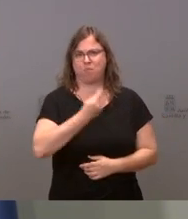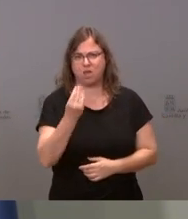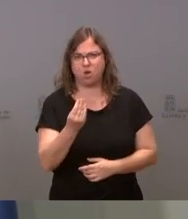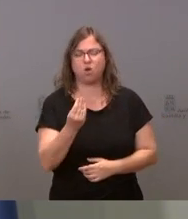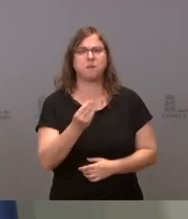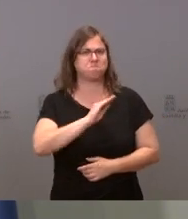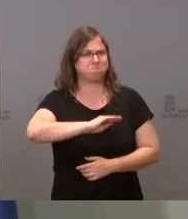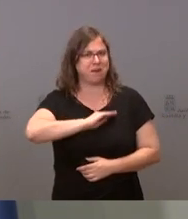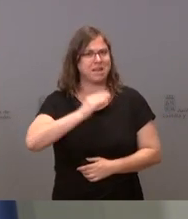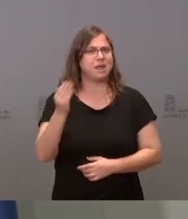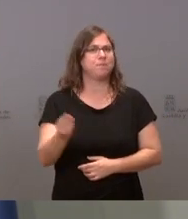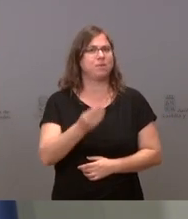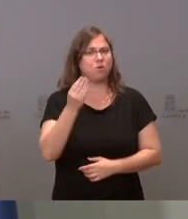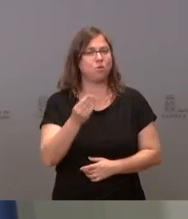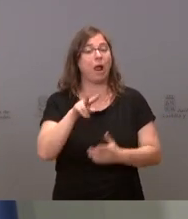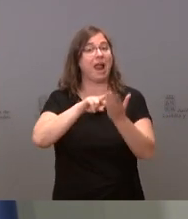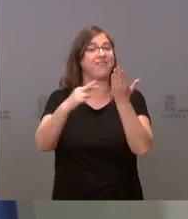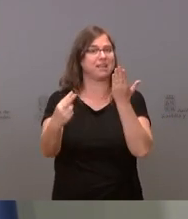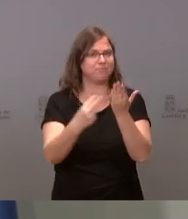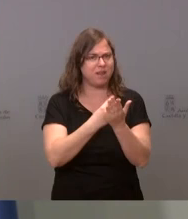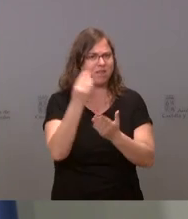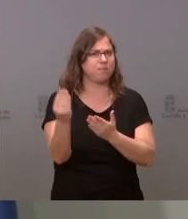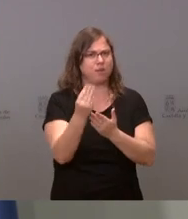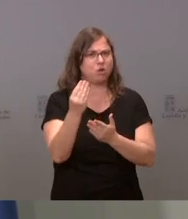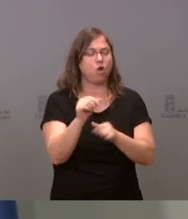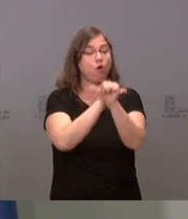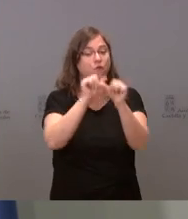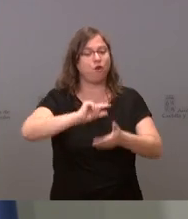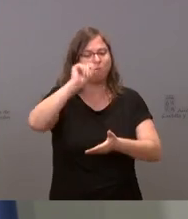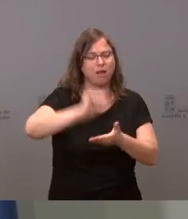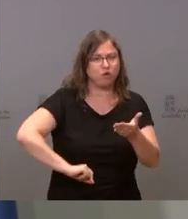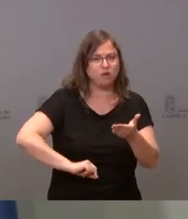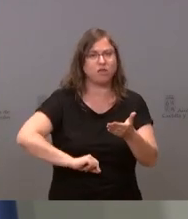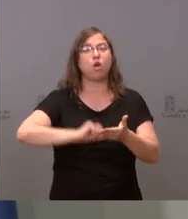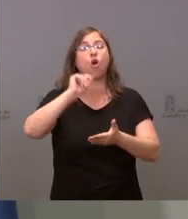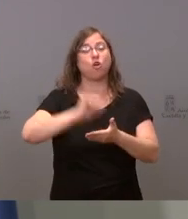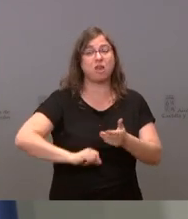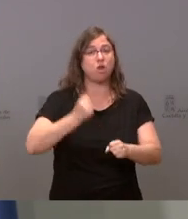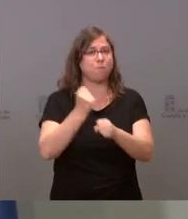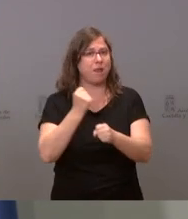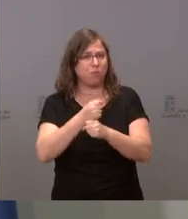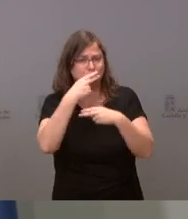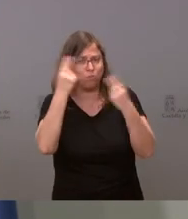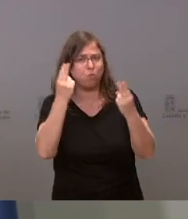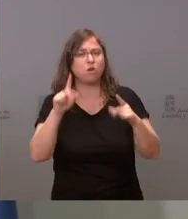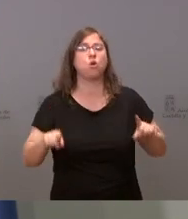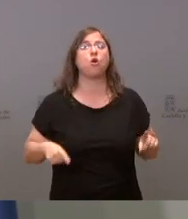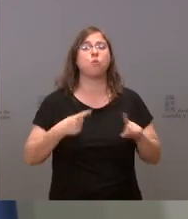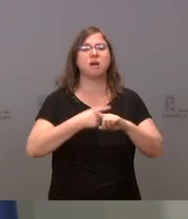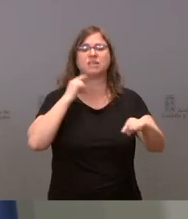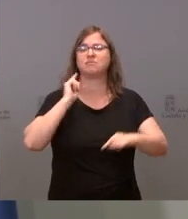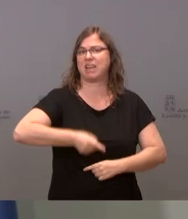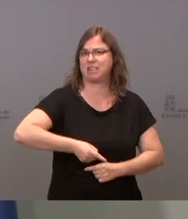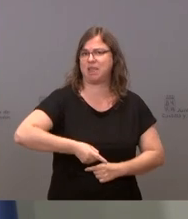sustancialmente la transparencia, la forma de contratar, la forma de contratar a los empleados, la forma de contratar a los directivos.